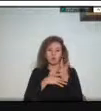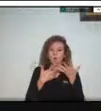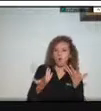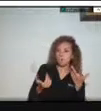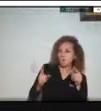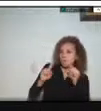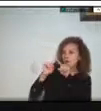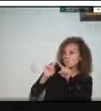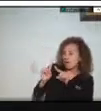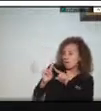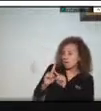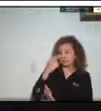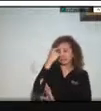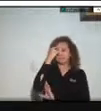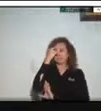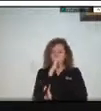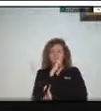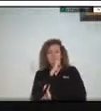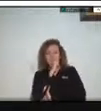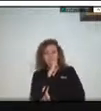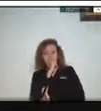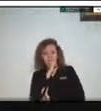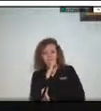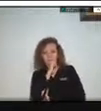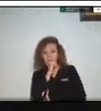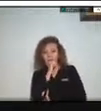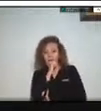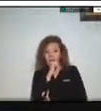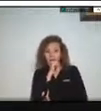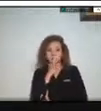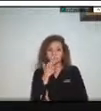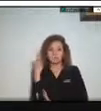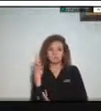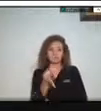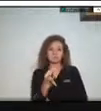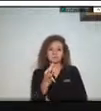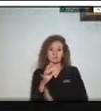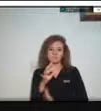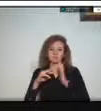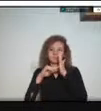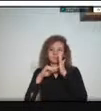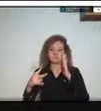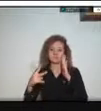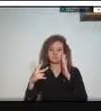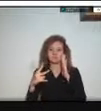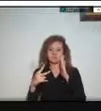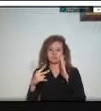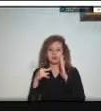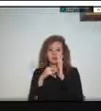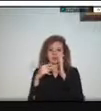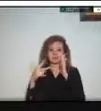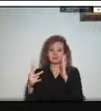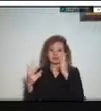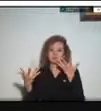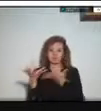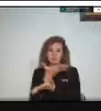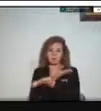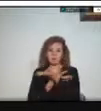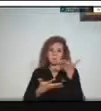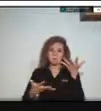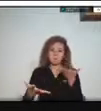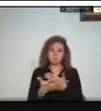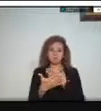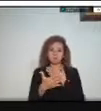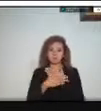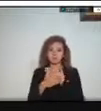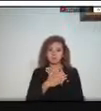realmente pues estudios técnicos que nos digan que efectivamente nosotros